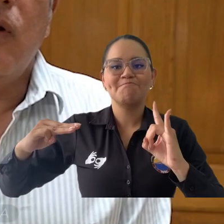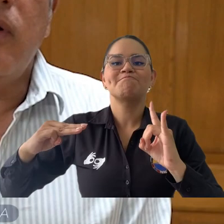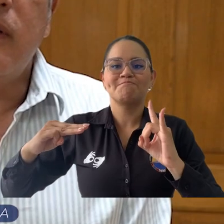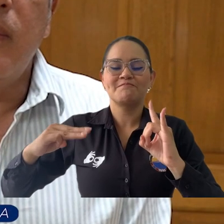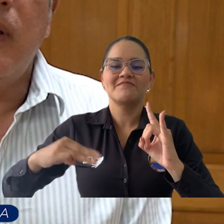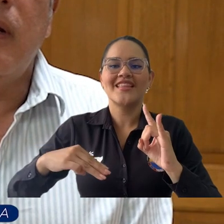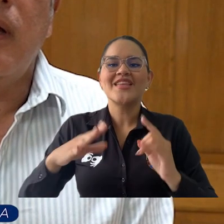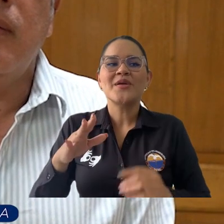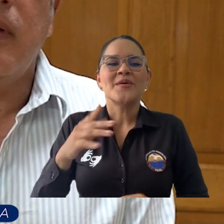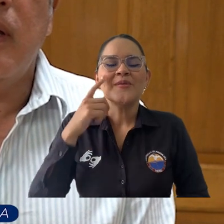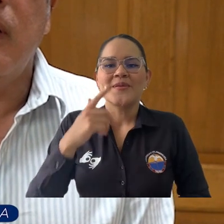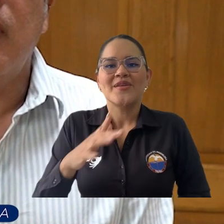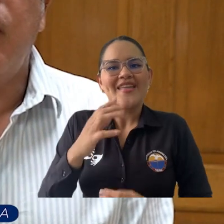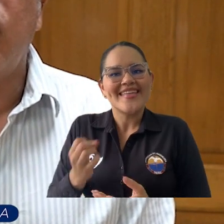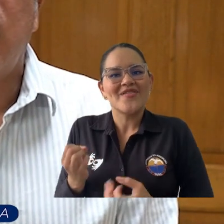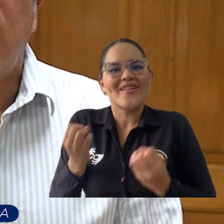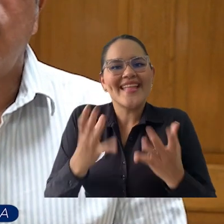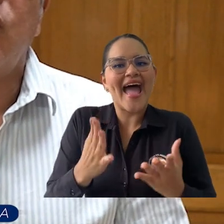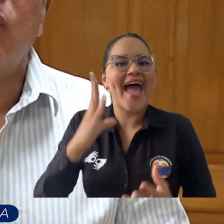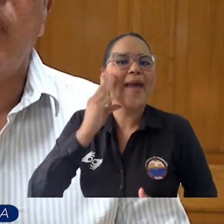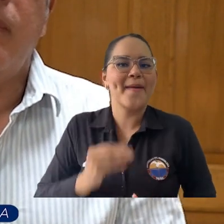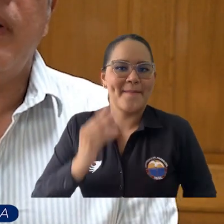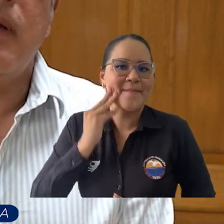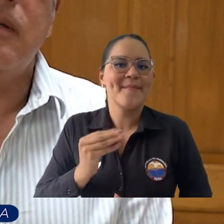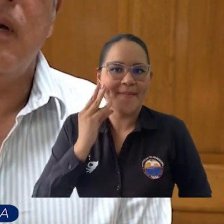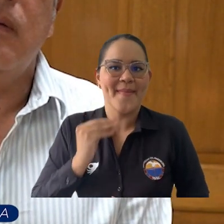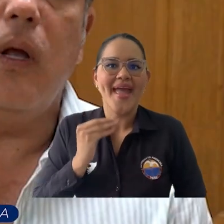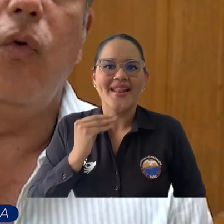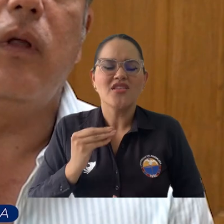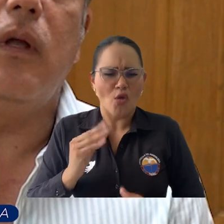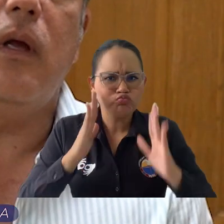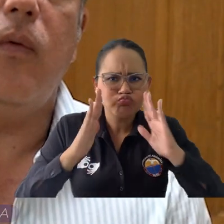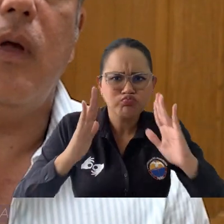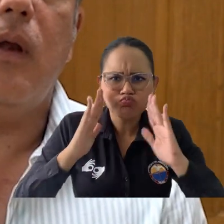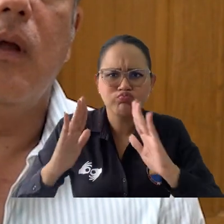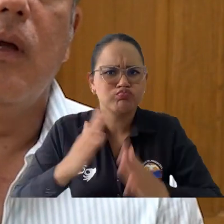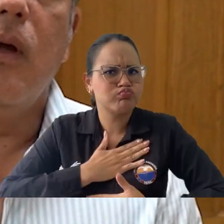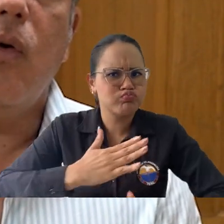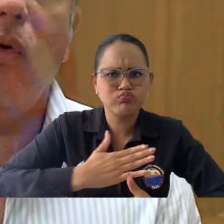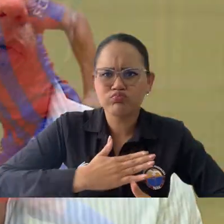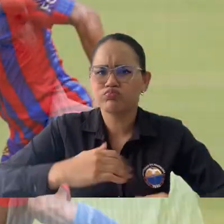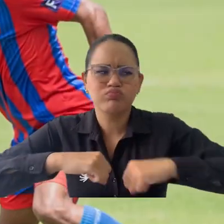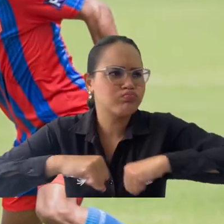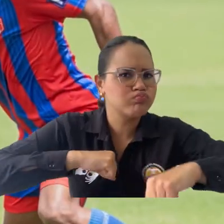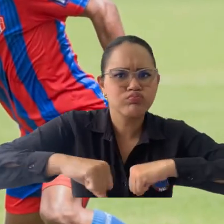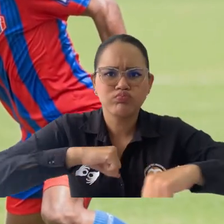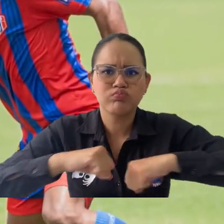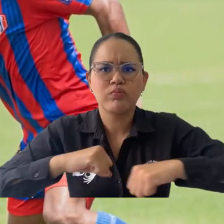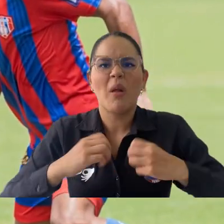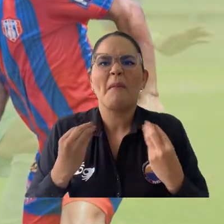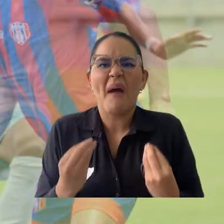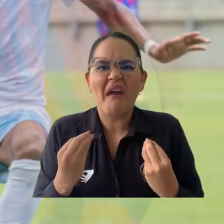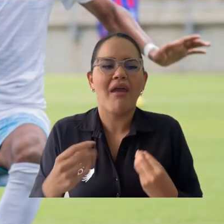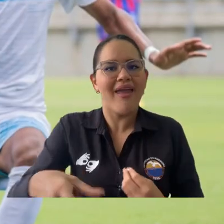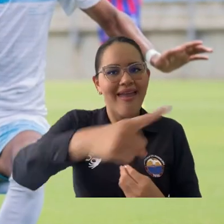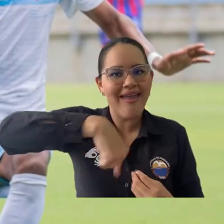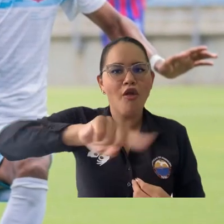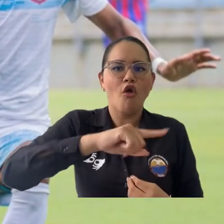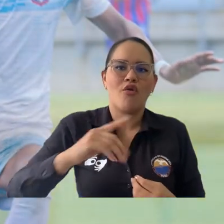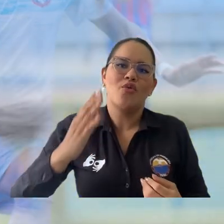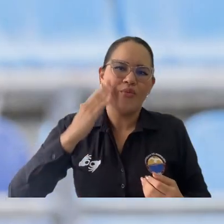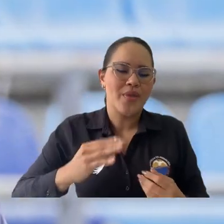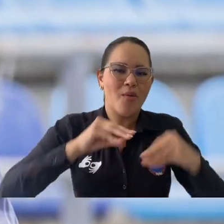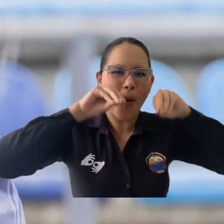La Universidad del Magdalena aportará su experiencia en lo que tiene que ver con capacitación para los